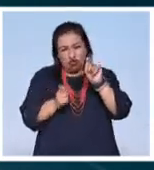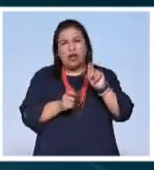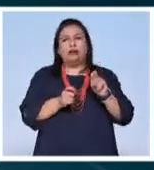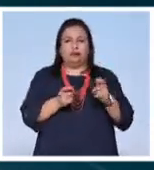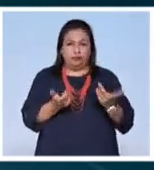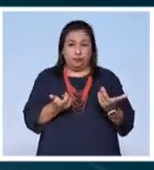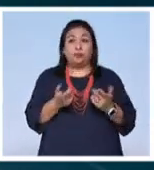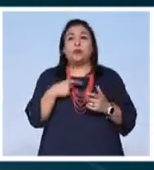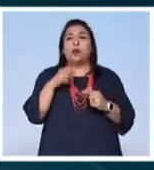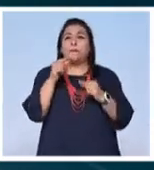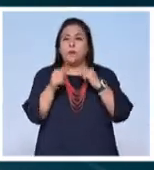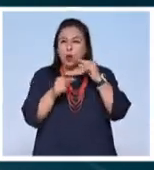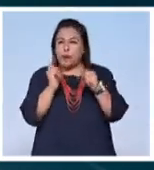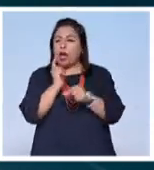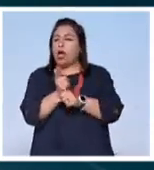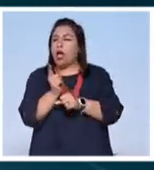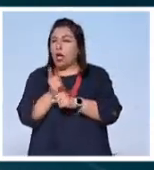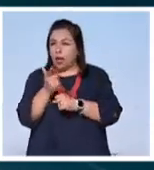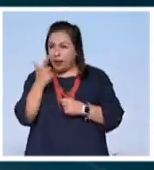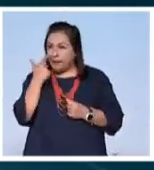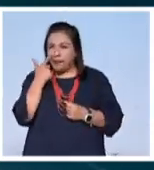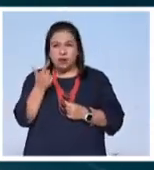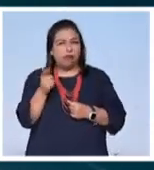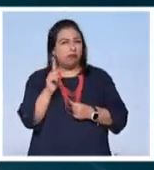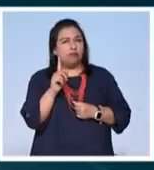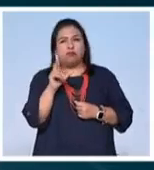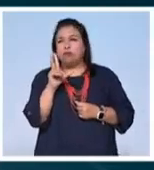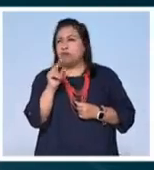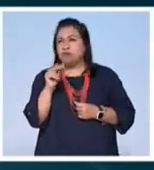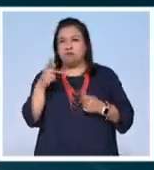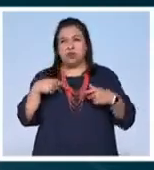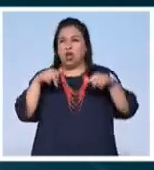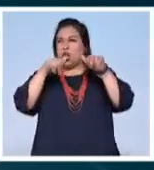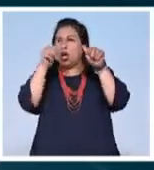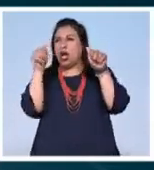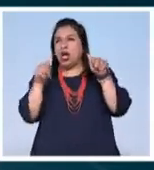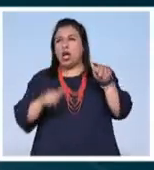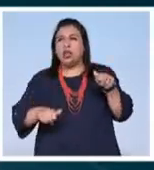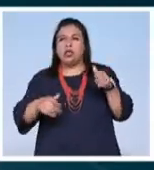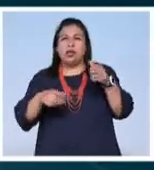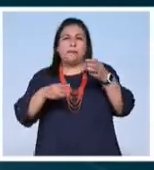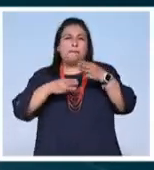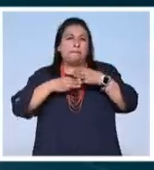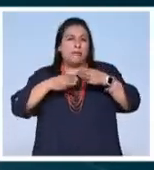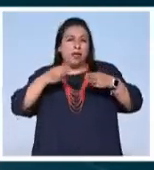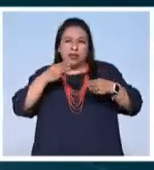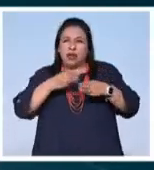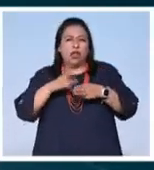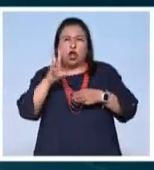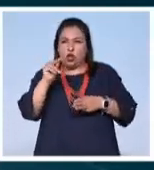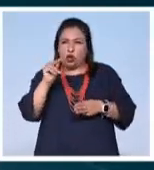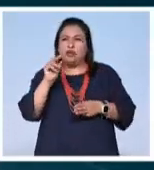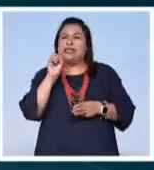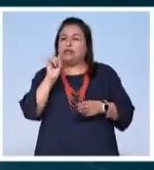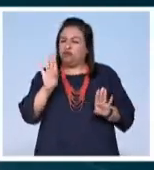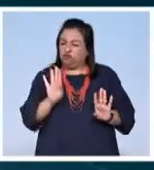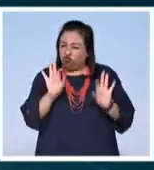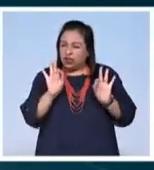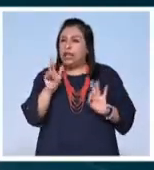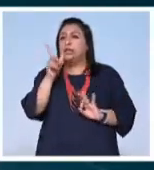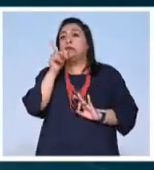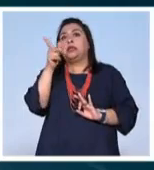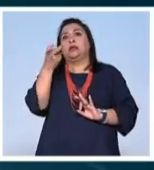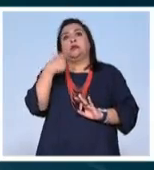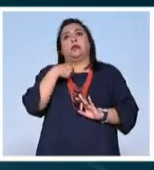rocas. Y poco a poco me di cuenta que no es, en realidad, tan un artista material, sino espiritual, que es lo que a mí me